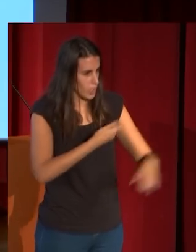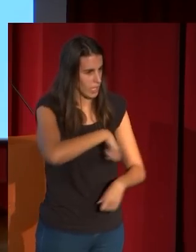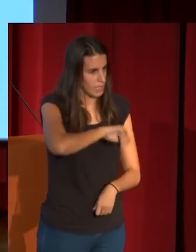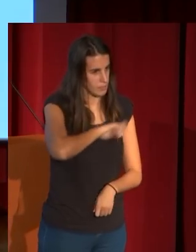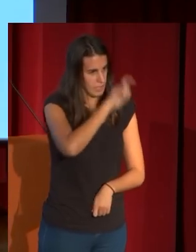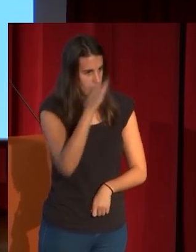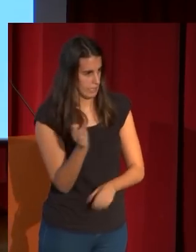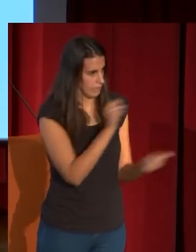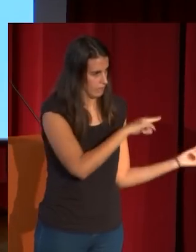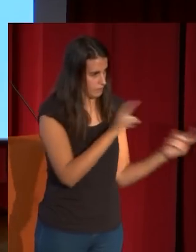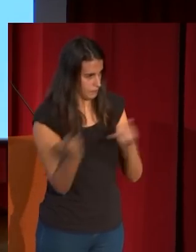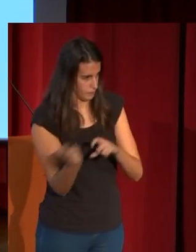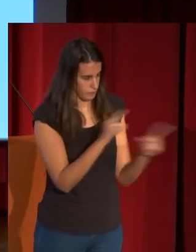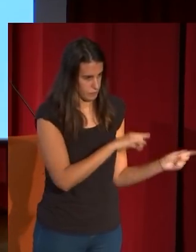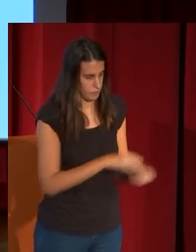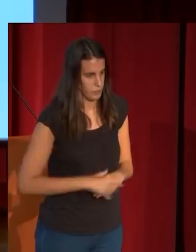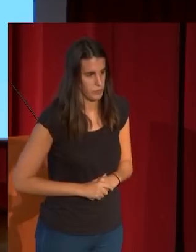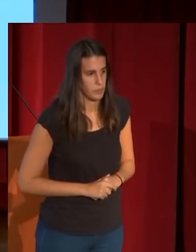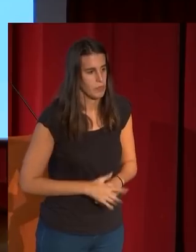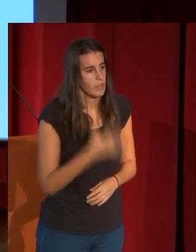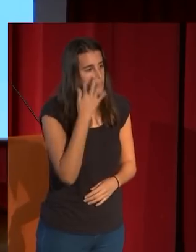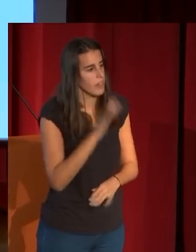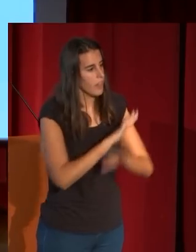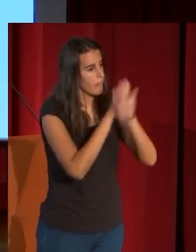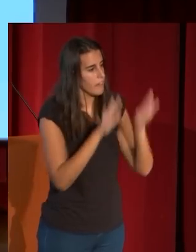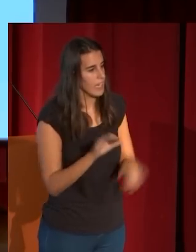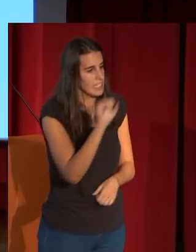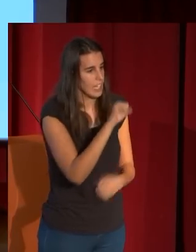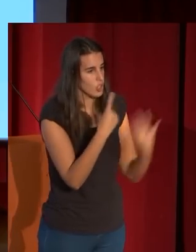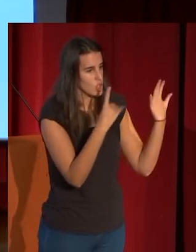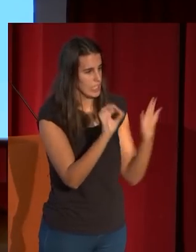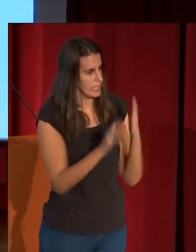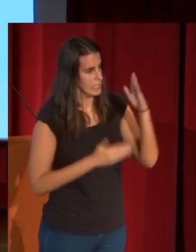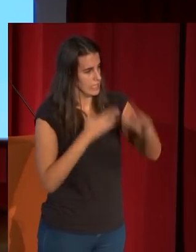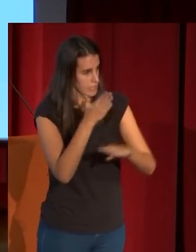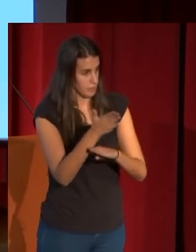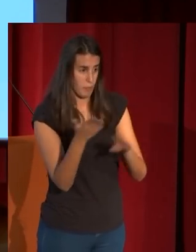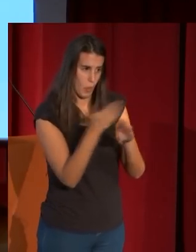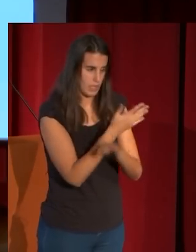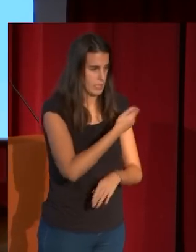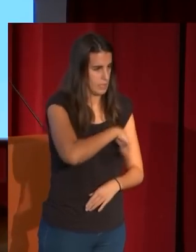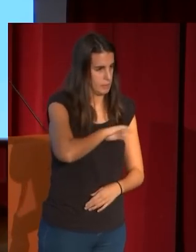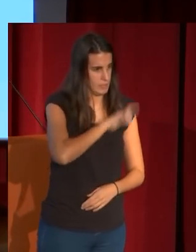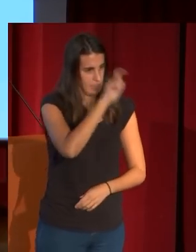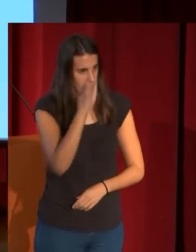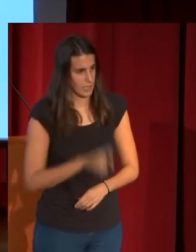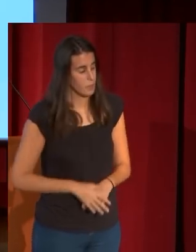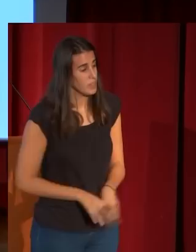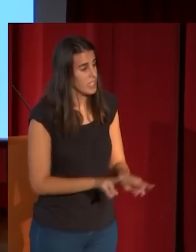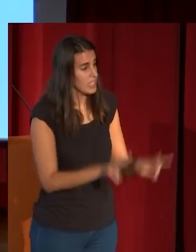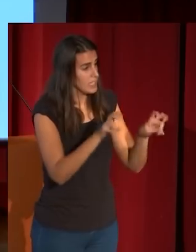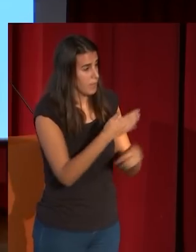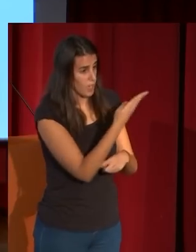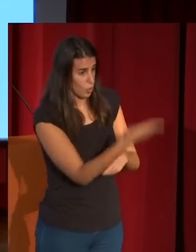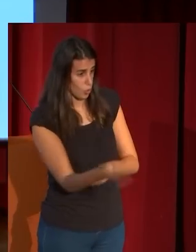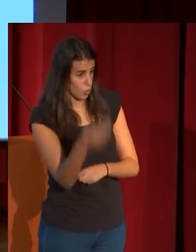se dirija allí a finales de los años 60. También los temas goyescos, como los de corridas, los trata en